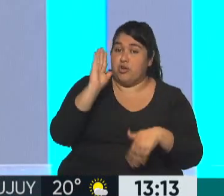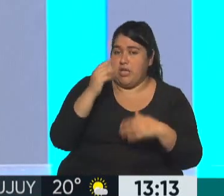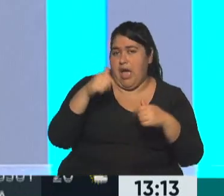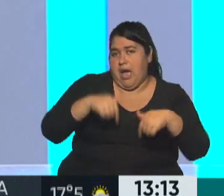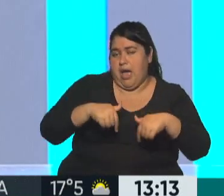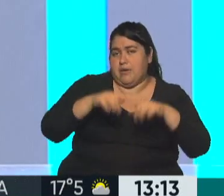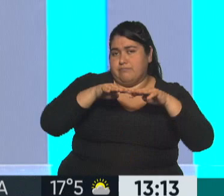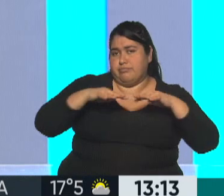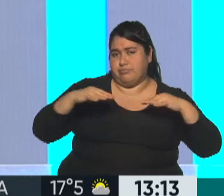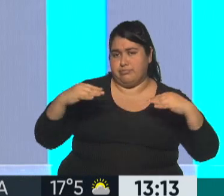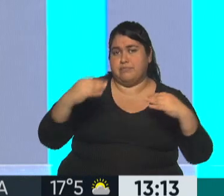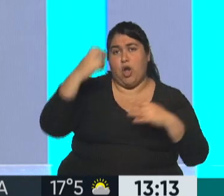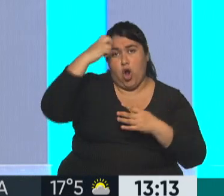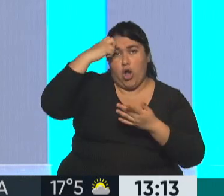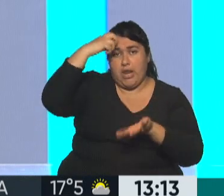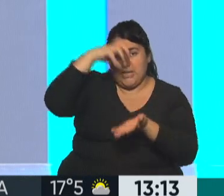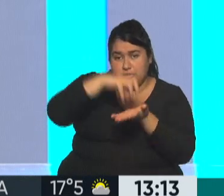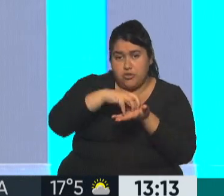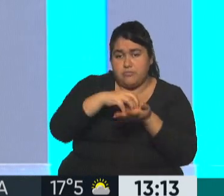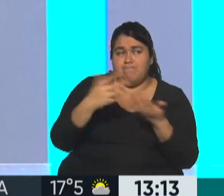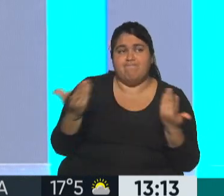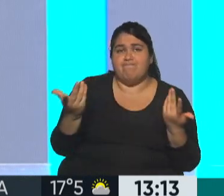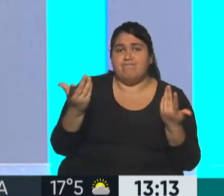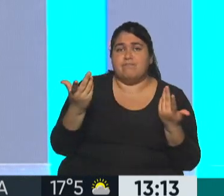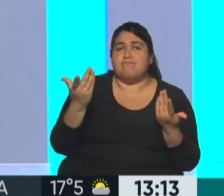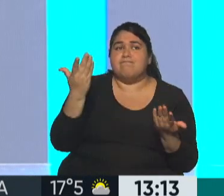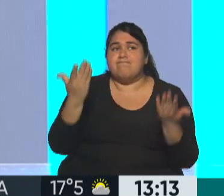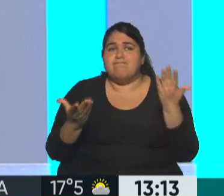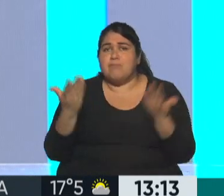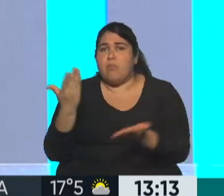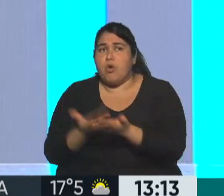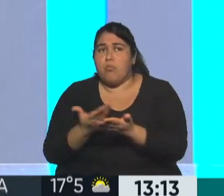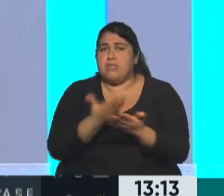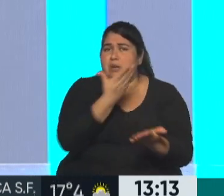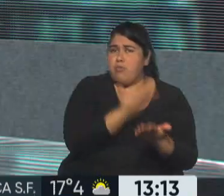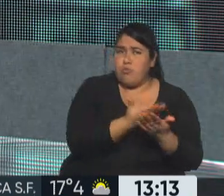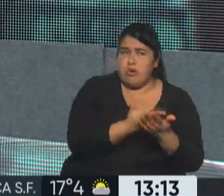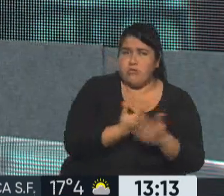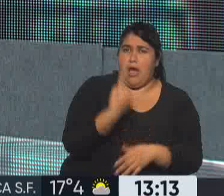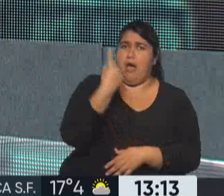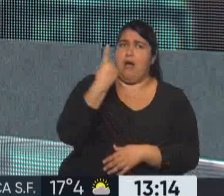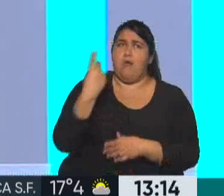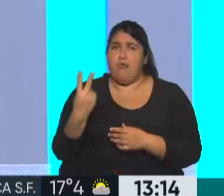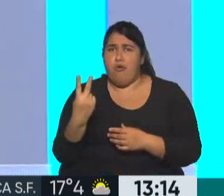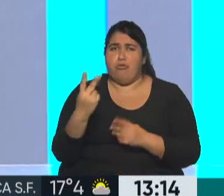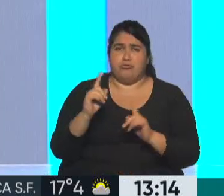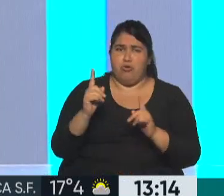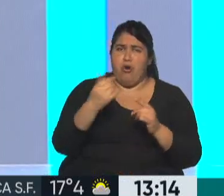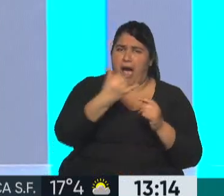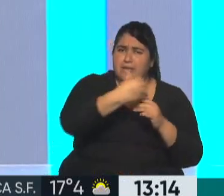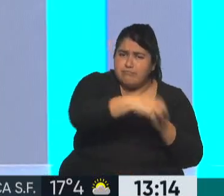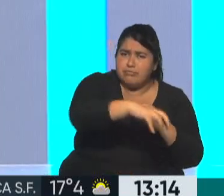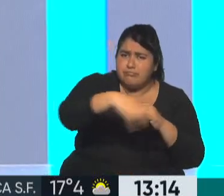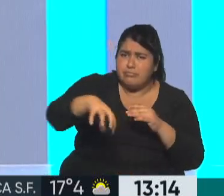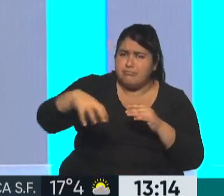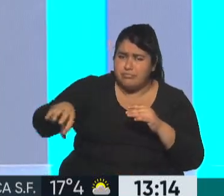mayoritarios en el Congreso, y ni siquiera hay una posición por bloque. Hay varias posiciones. Dentro de cada bloque. cada bloque, claro. Y una